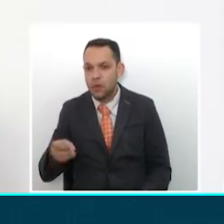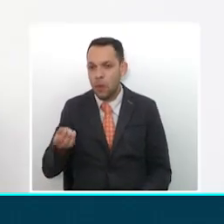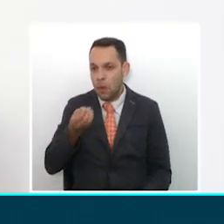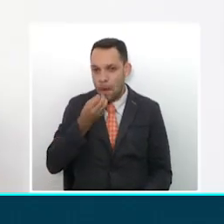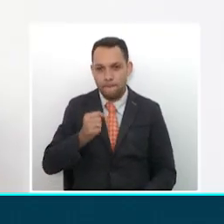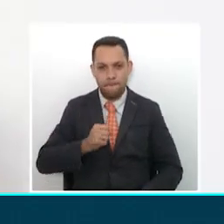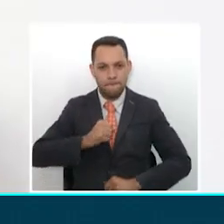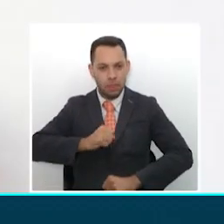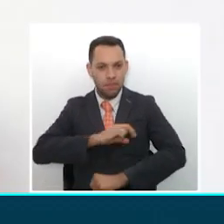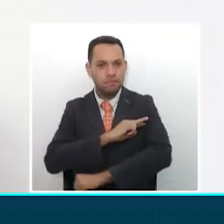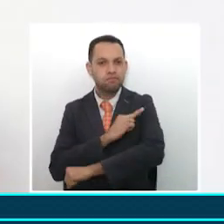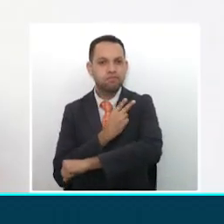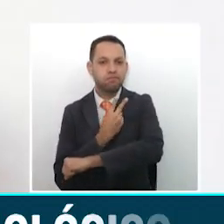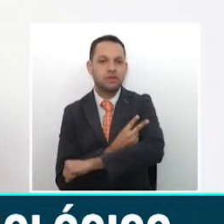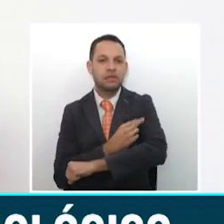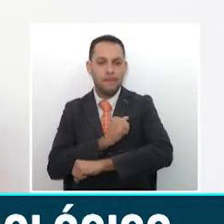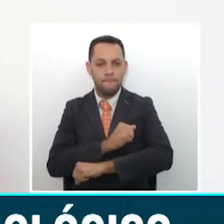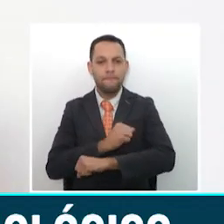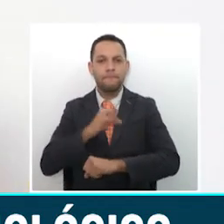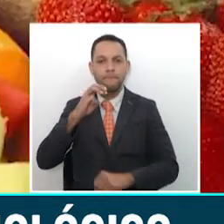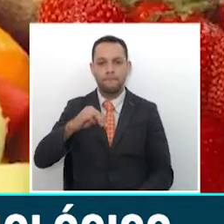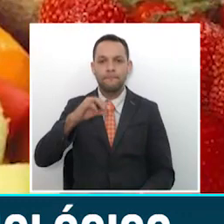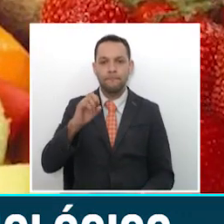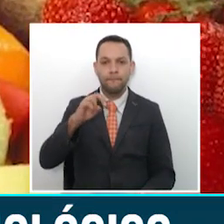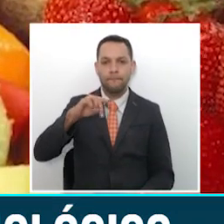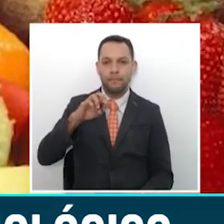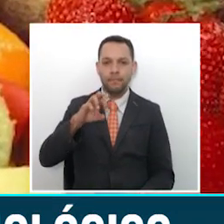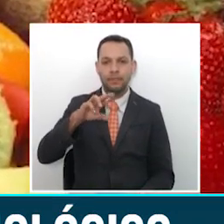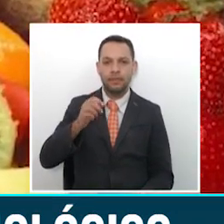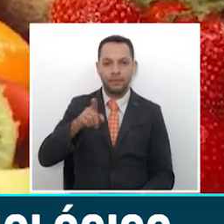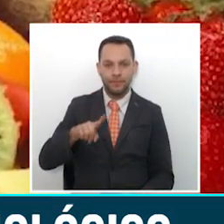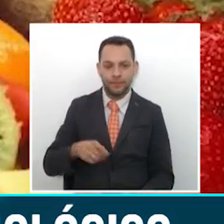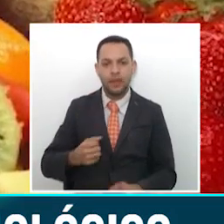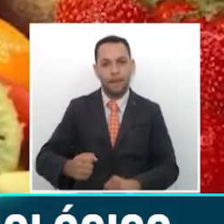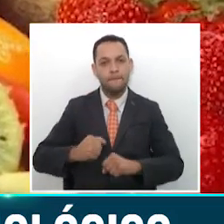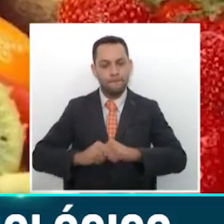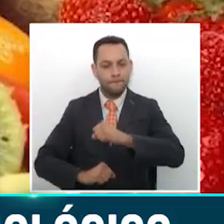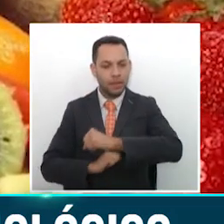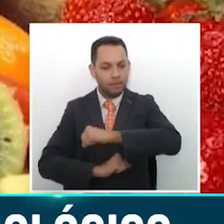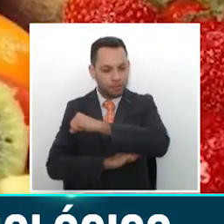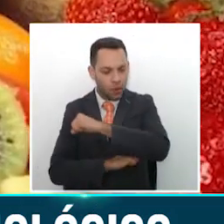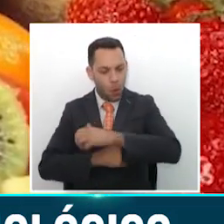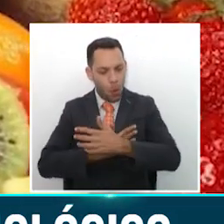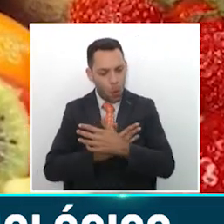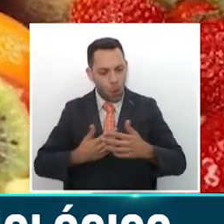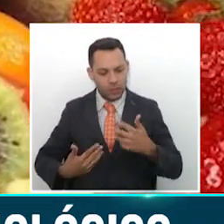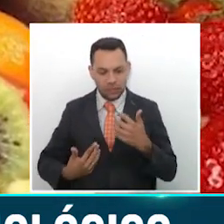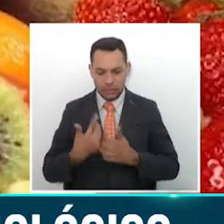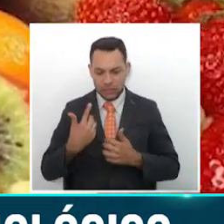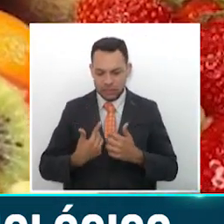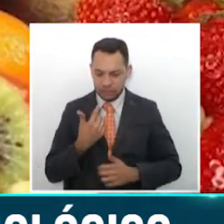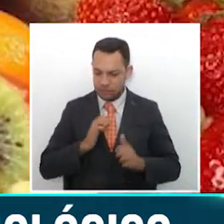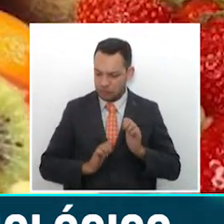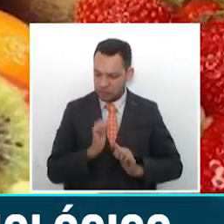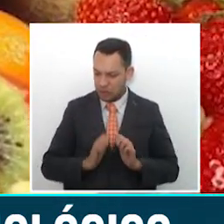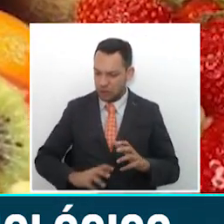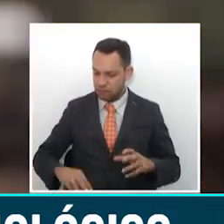vitaminas y minerales indispensables para nuestro pleno desarrollo y fortalecer nuestro sistema inmunológico.